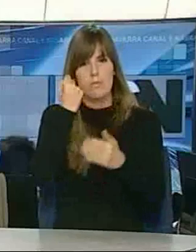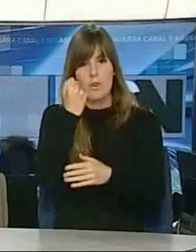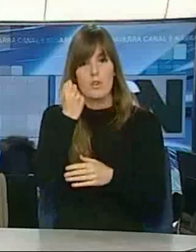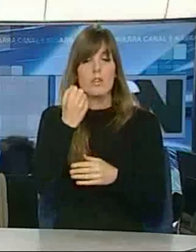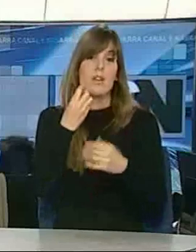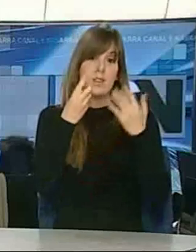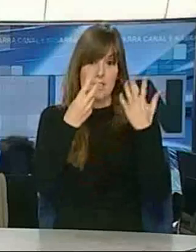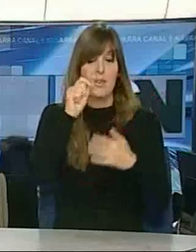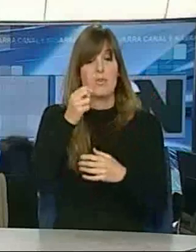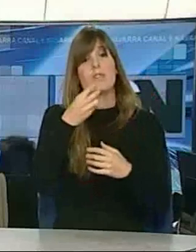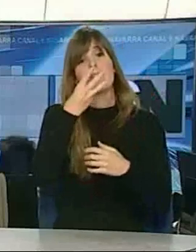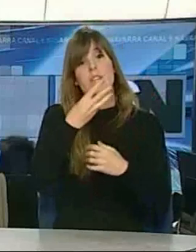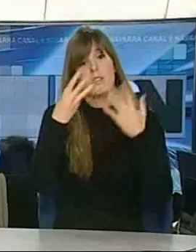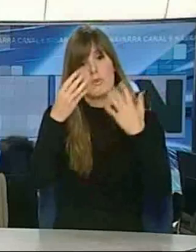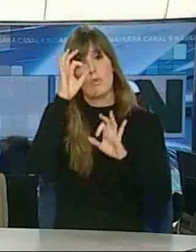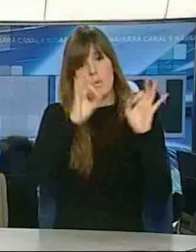,38%.